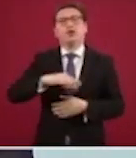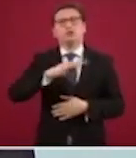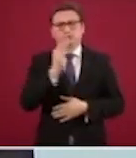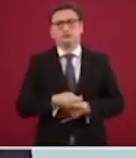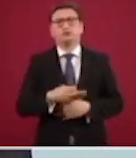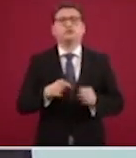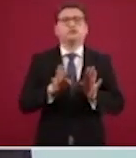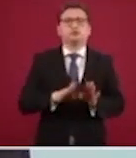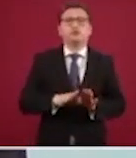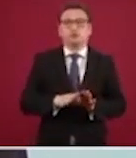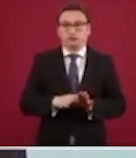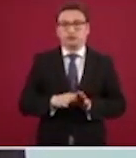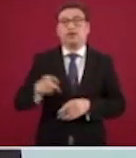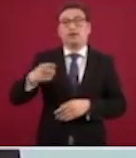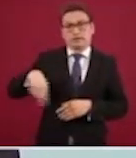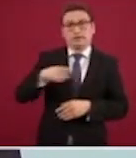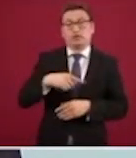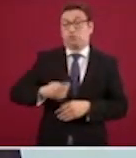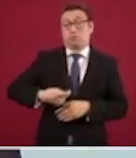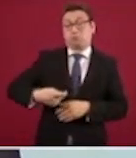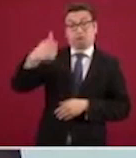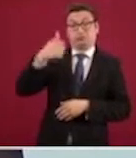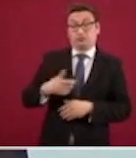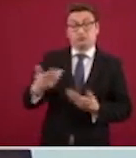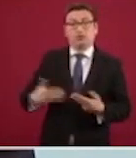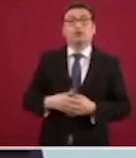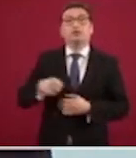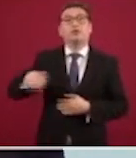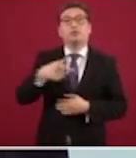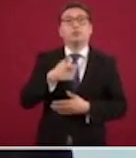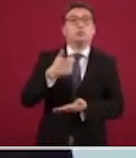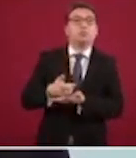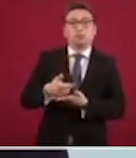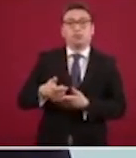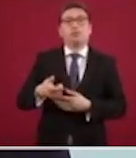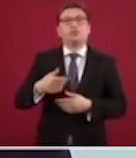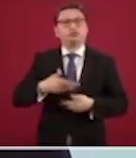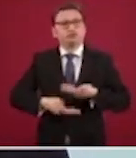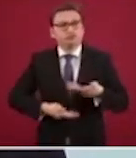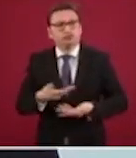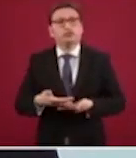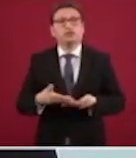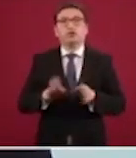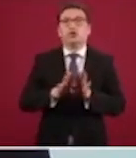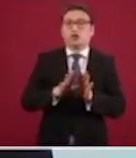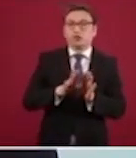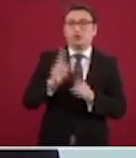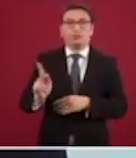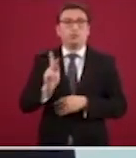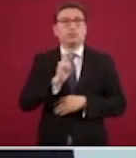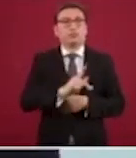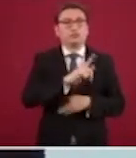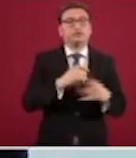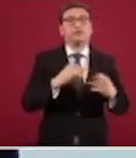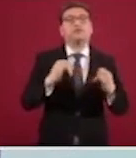también de manera inédita, percibir una tarifa por estos servicios idéntica a la que perciben el